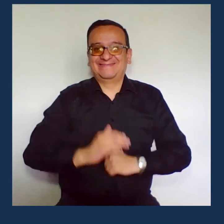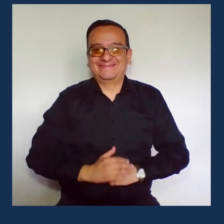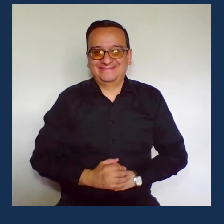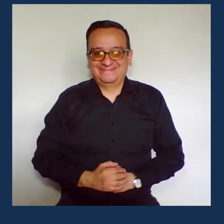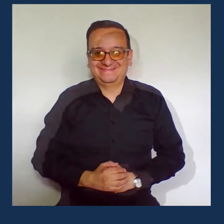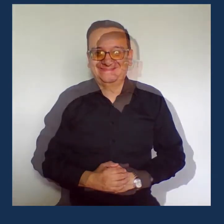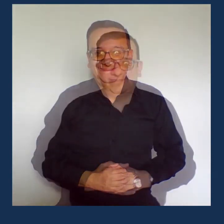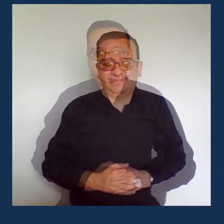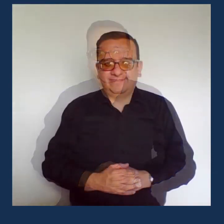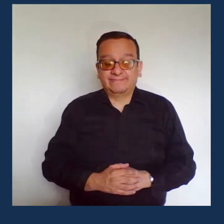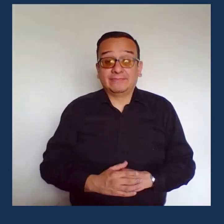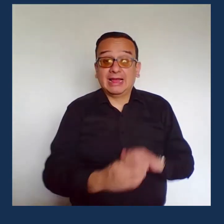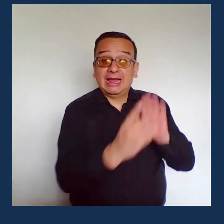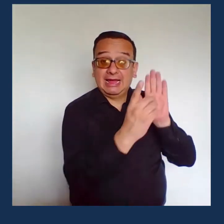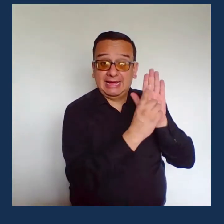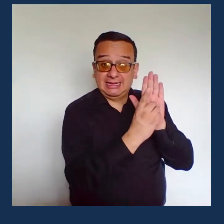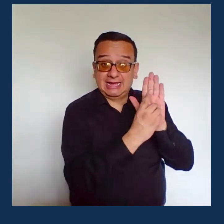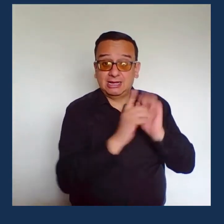parte